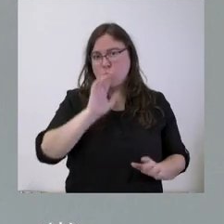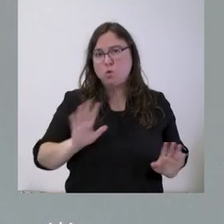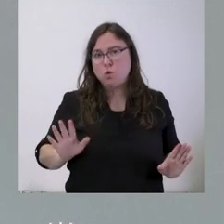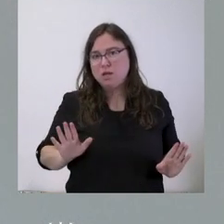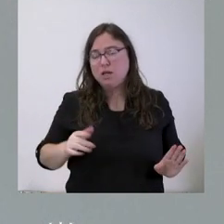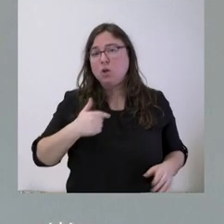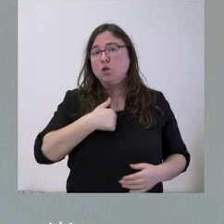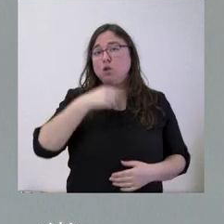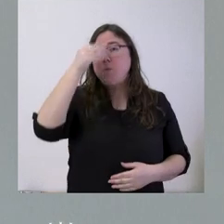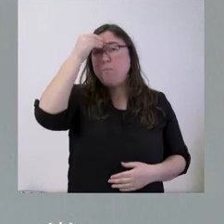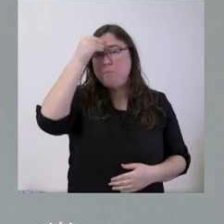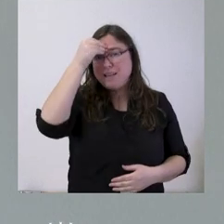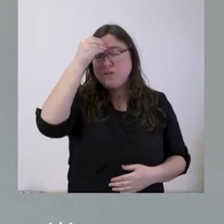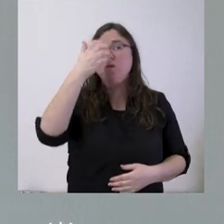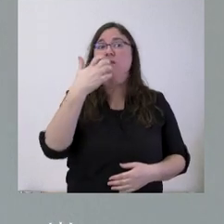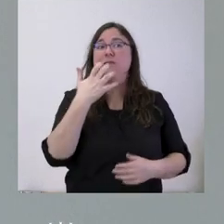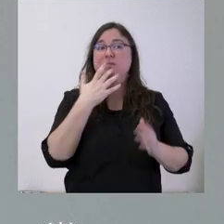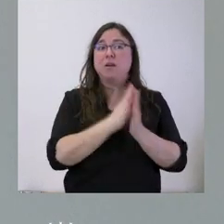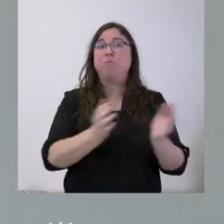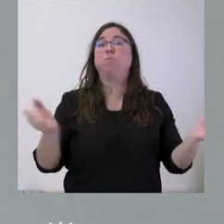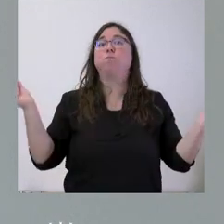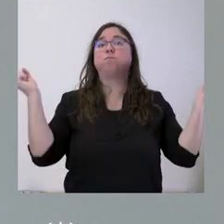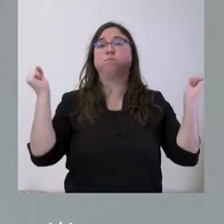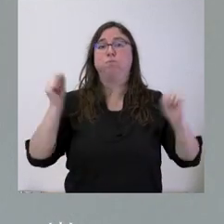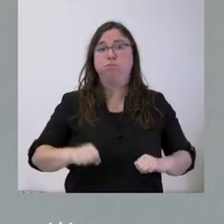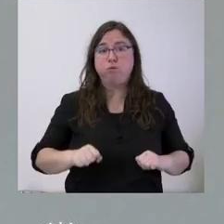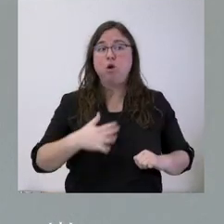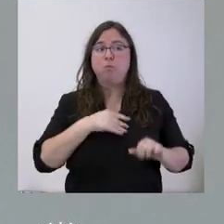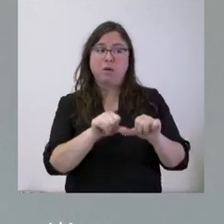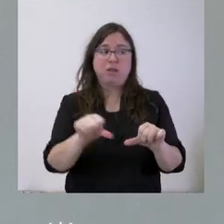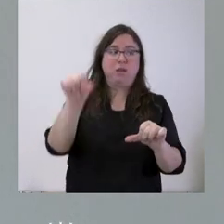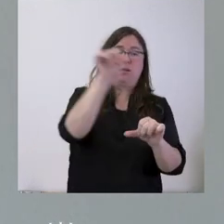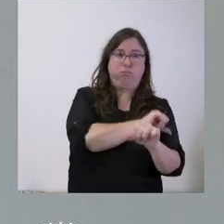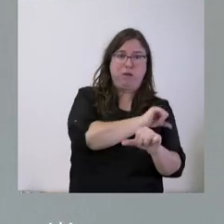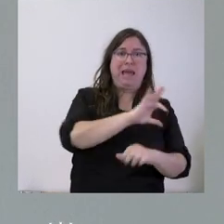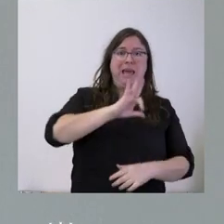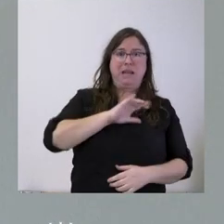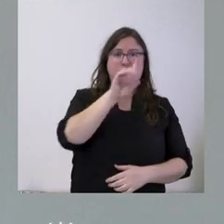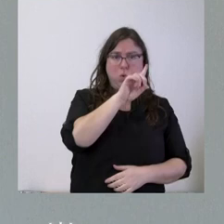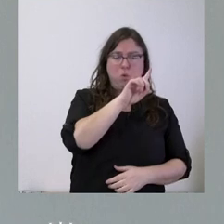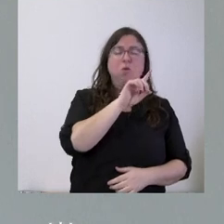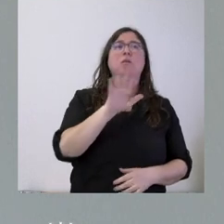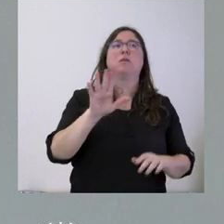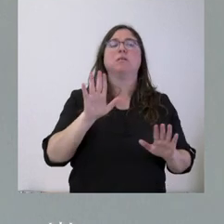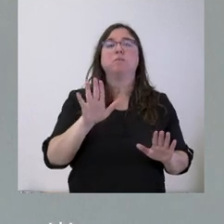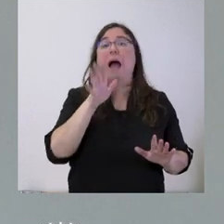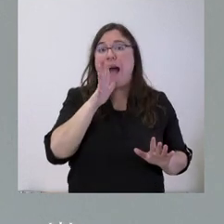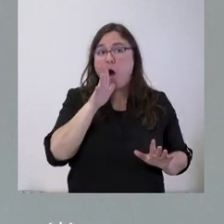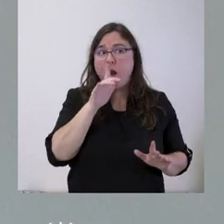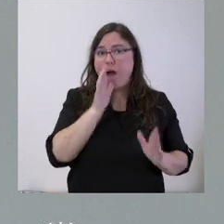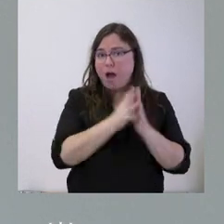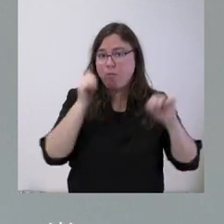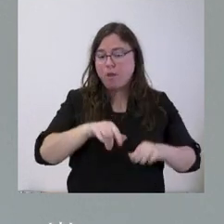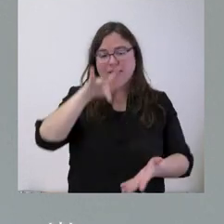pienso que si se hubiera podido aprobar estaríamos en condiciones de que hubiera entrado en vigor el uno de enero. Por este mecanismo, lógicamente, es desde el momento de